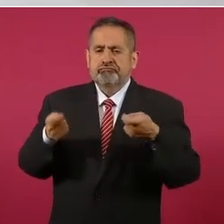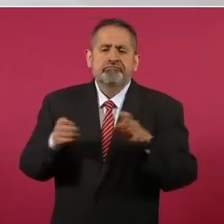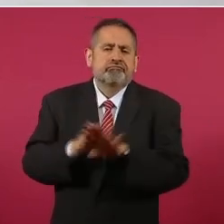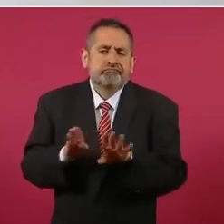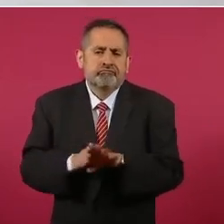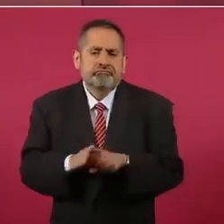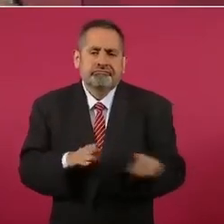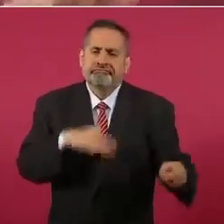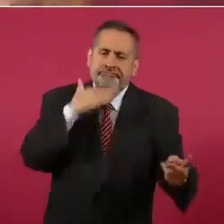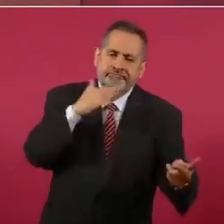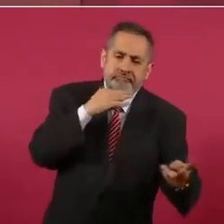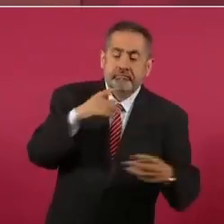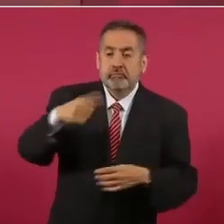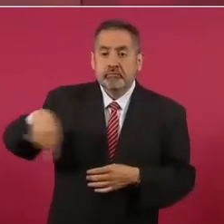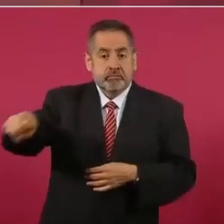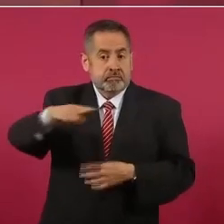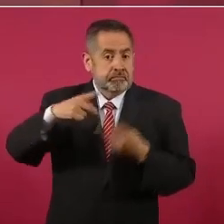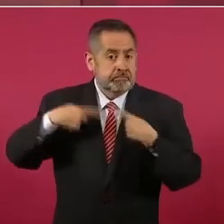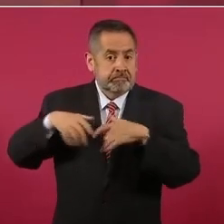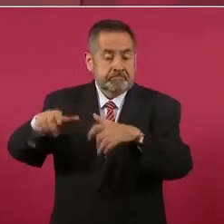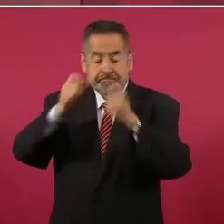Si ya el pueblo despertó,